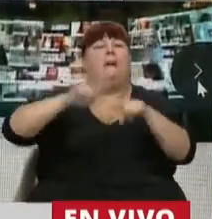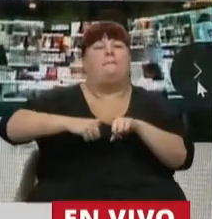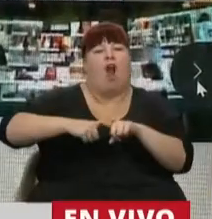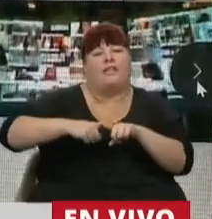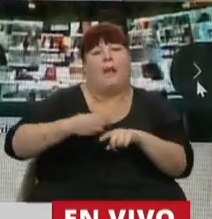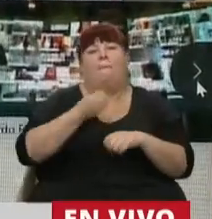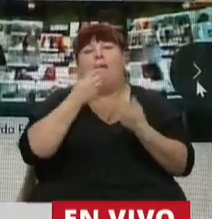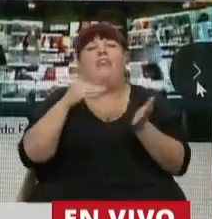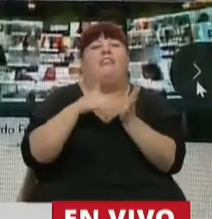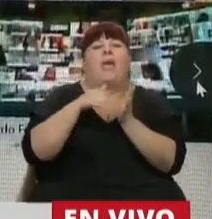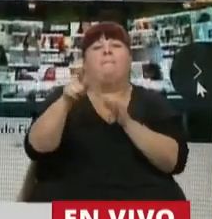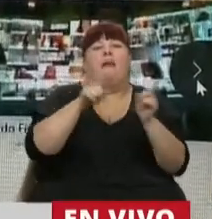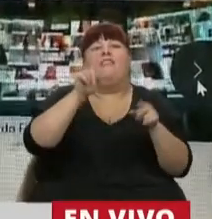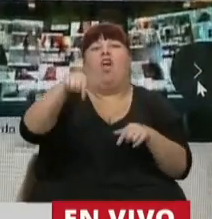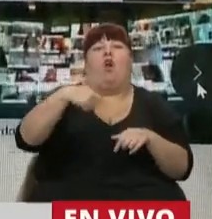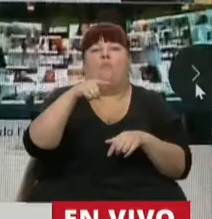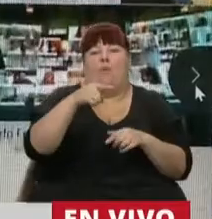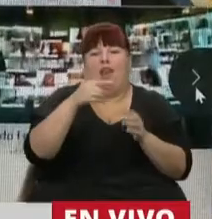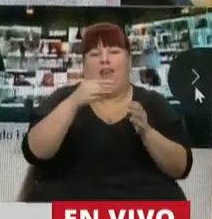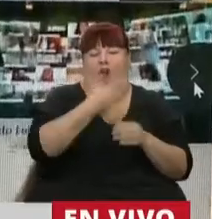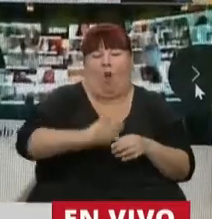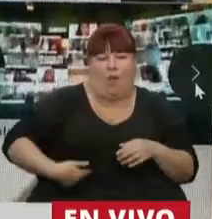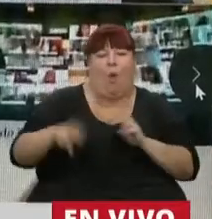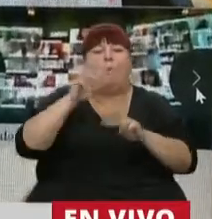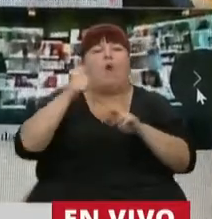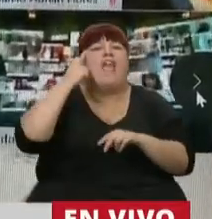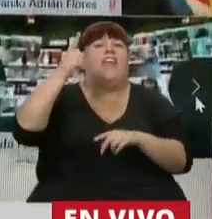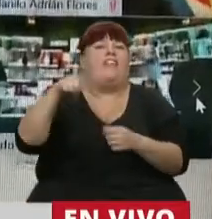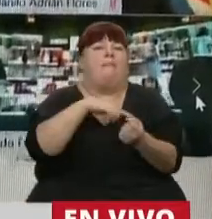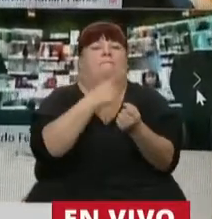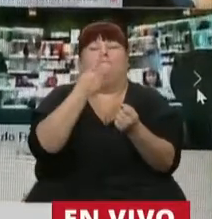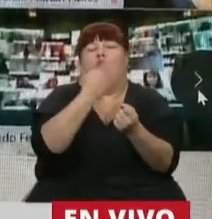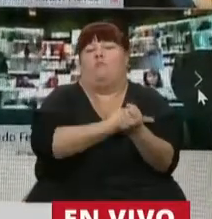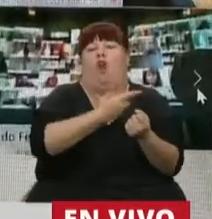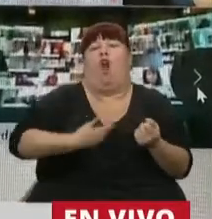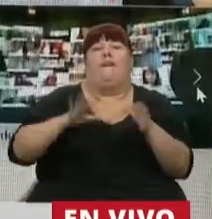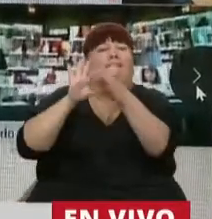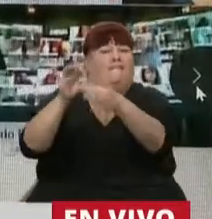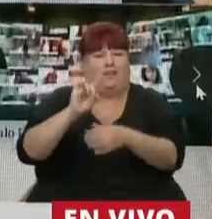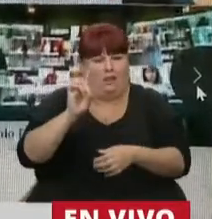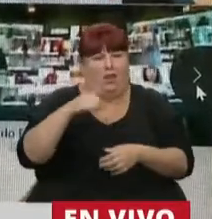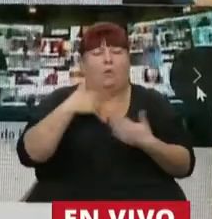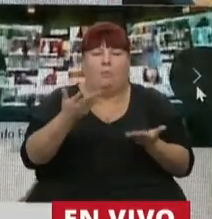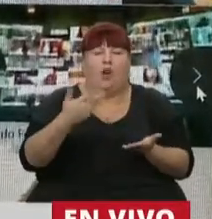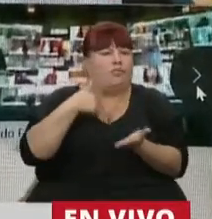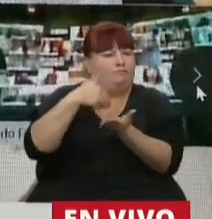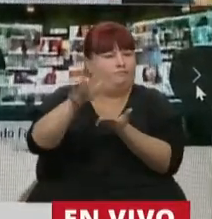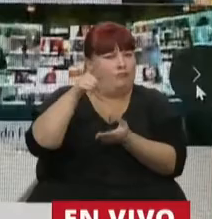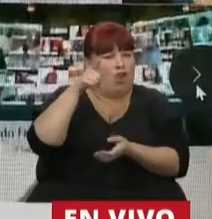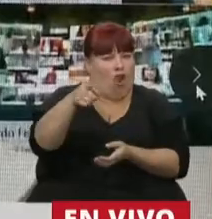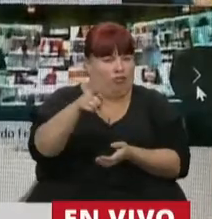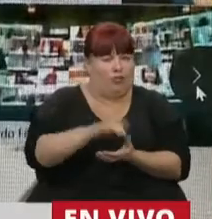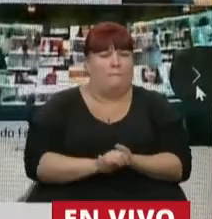convenientes de acuerdo al gobierno, fomentando la ideología del poder de turno. Entonces voy a manifestar mi repudio